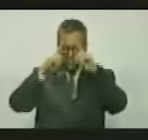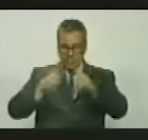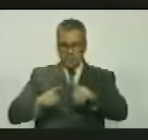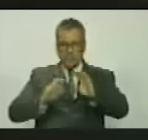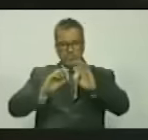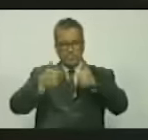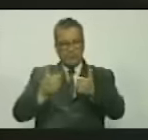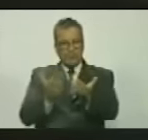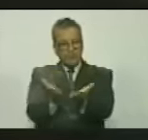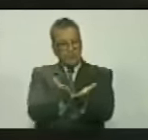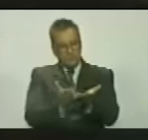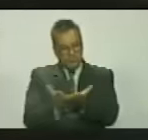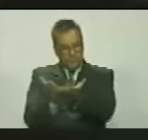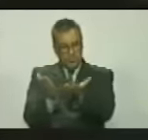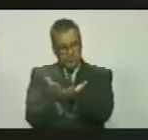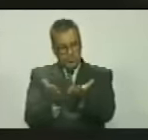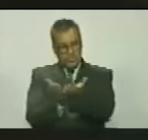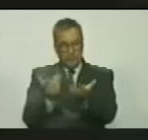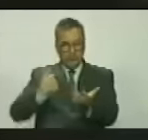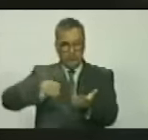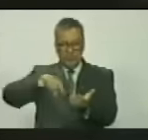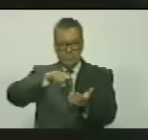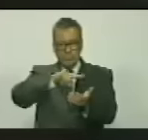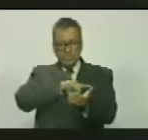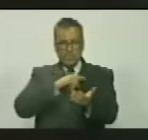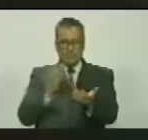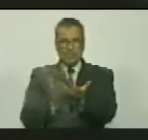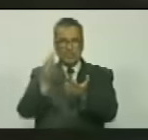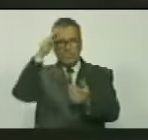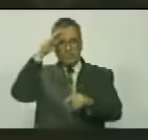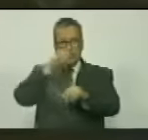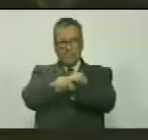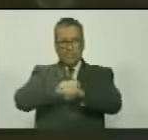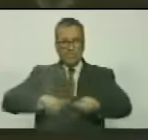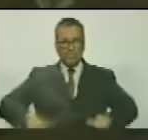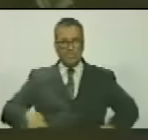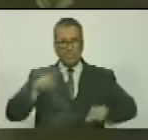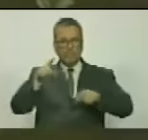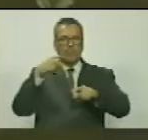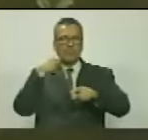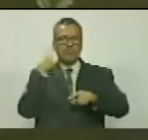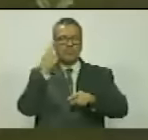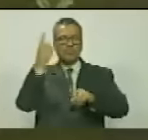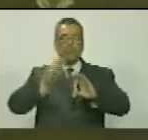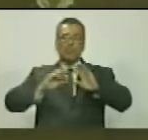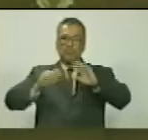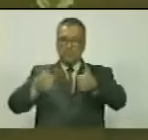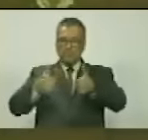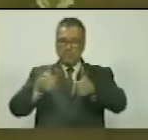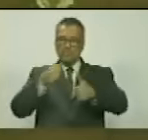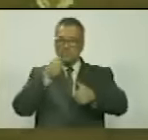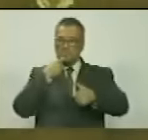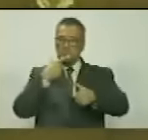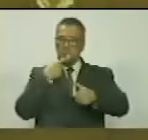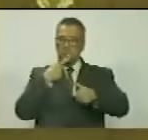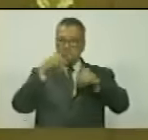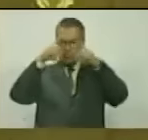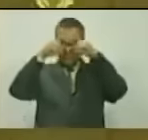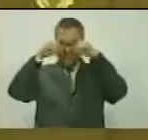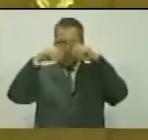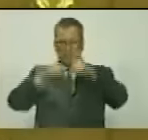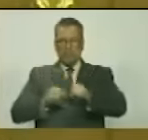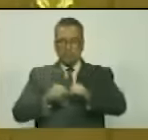sus estudios en nuestra Academia Militar, donde se gradúa y comienza su brillante carrera